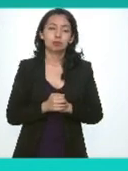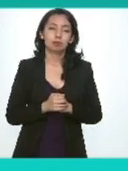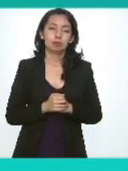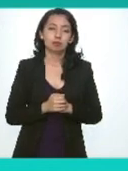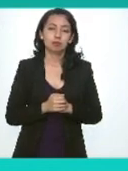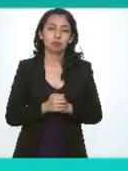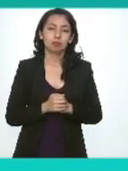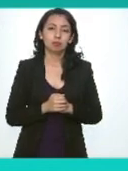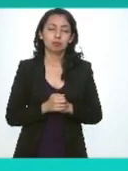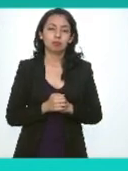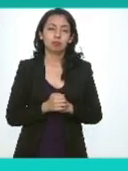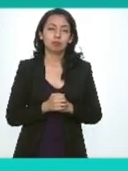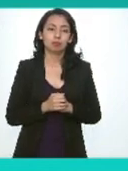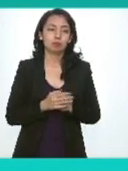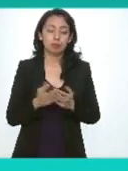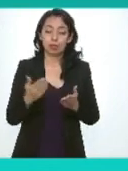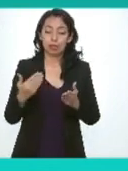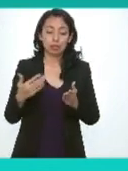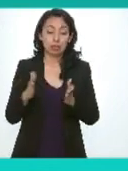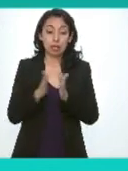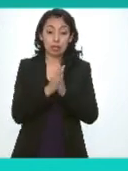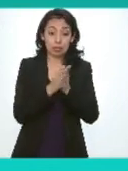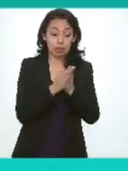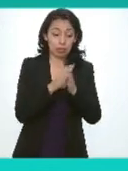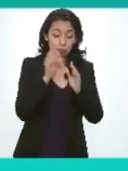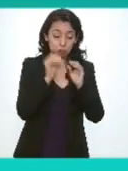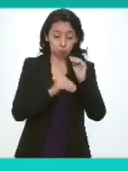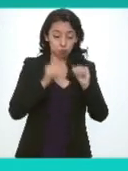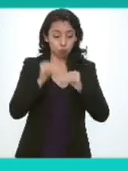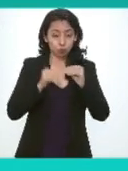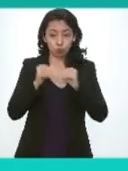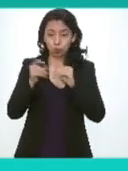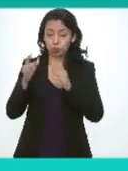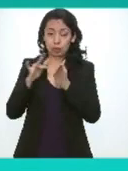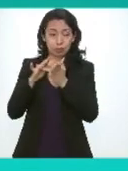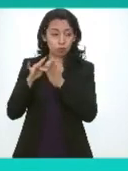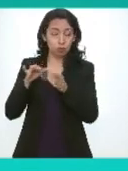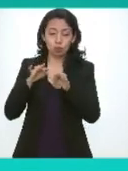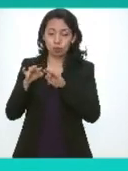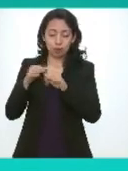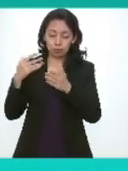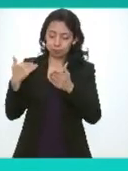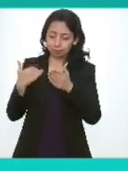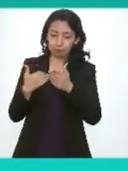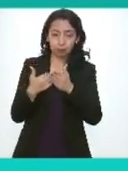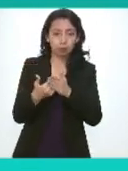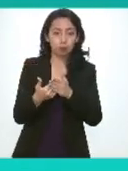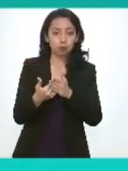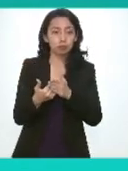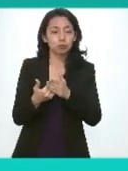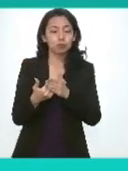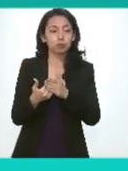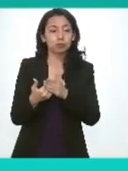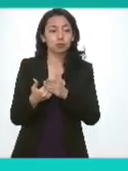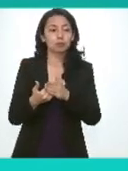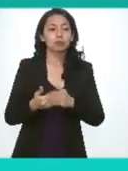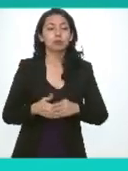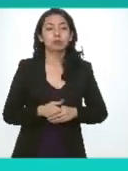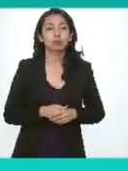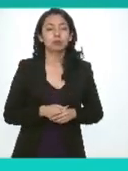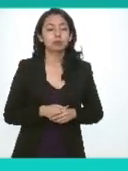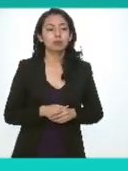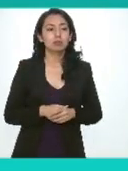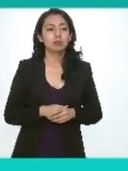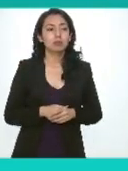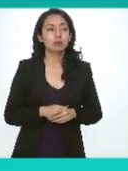pues el desarrollo de este manual y justamente la perdón